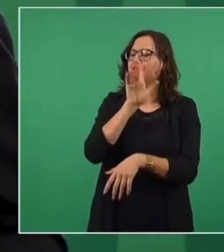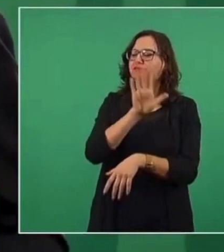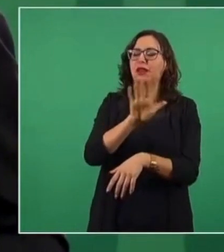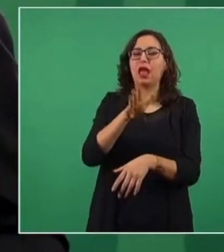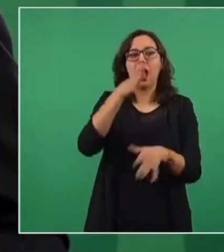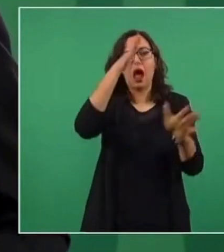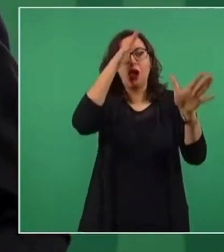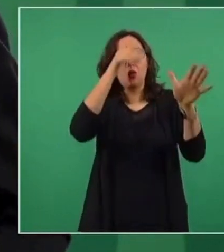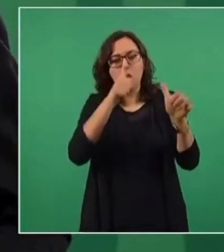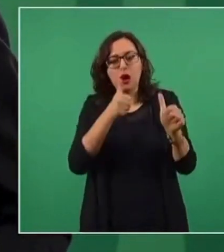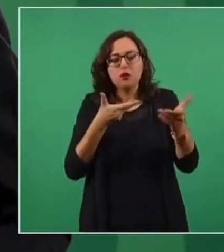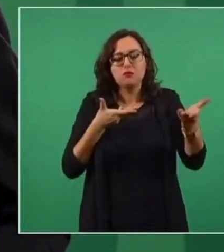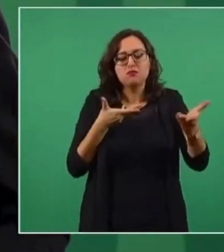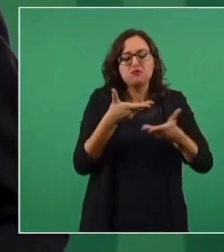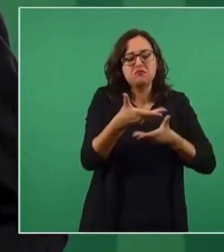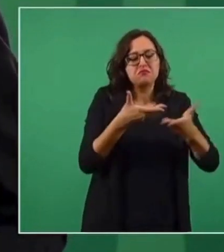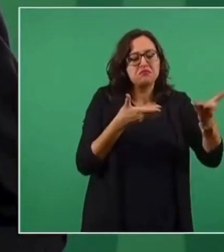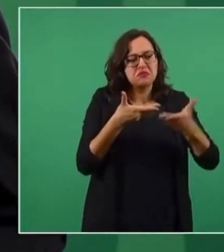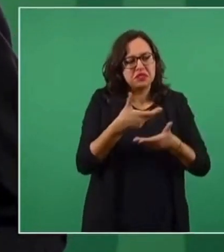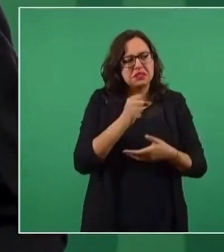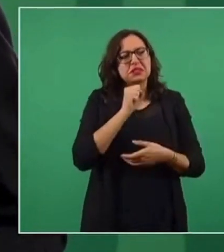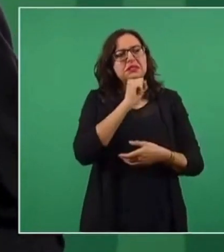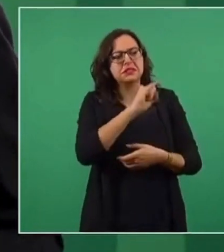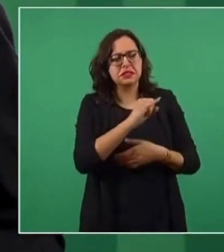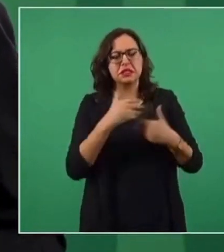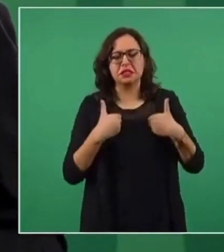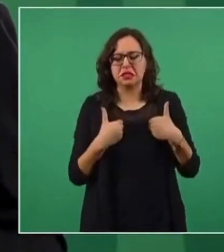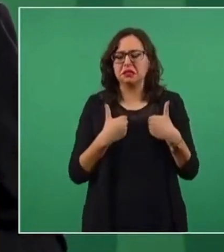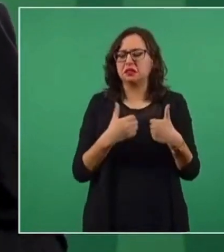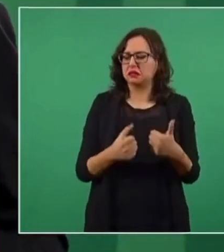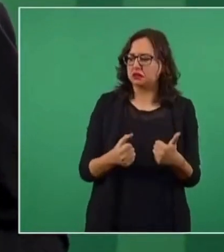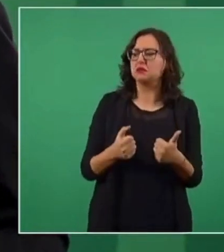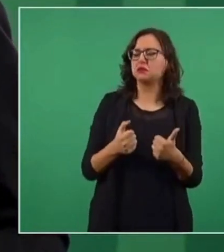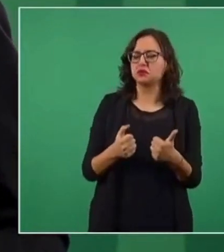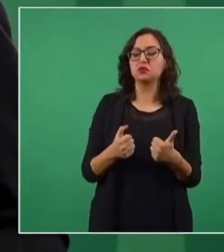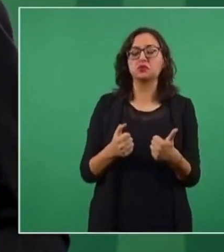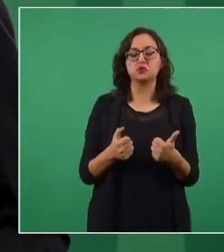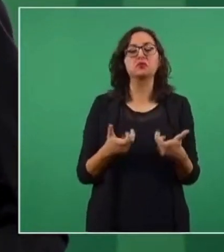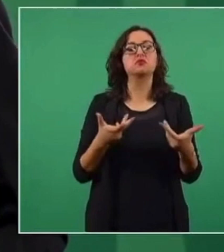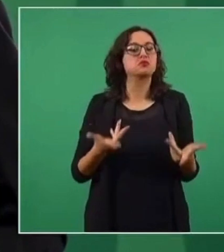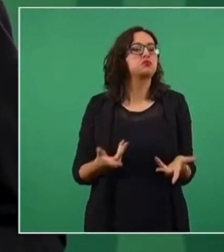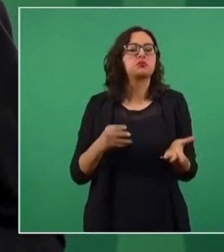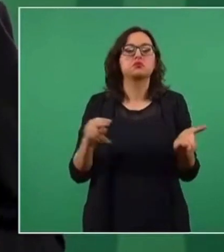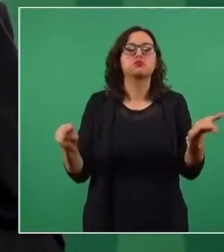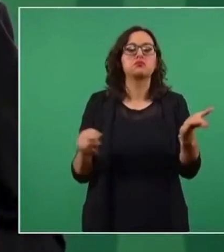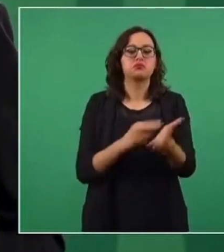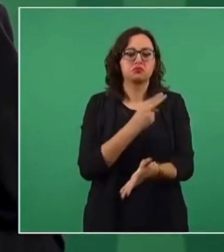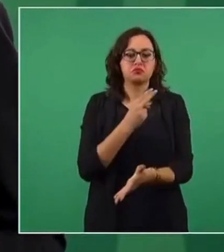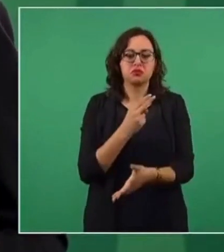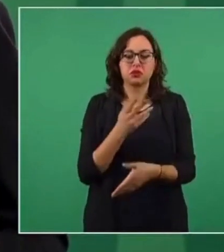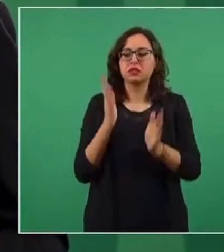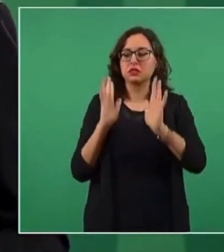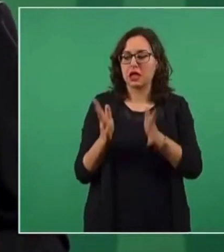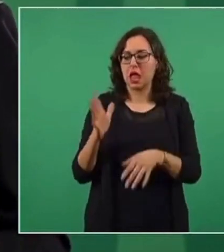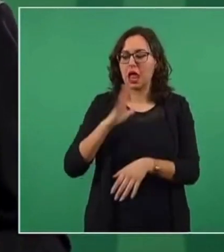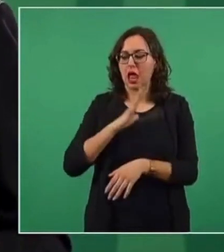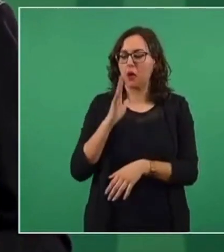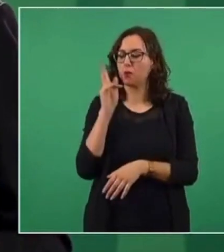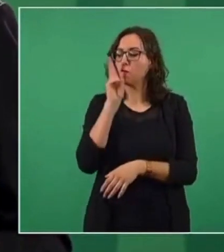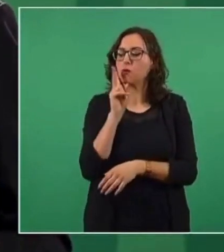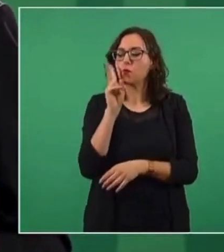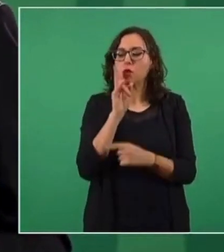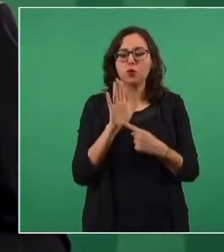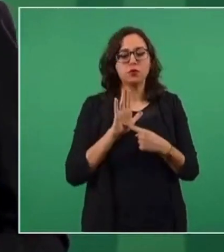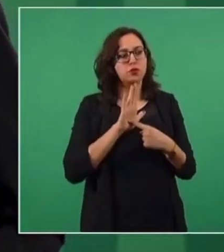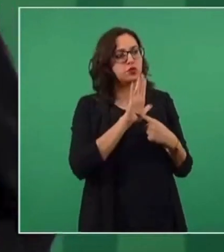transferencia de recursos. Es un intercambio de información. ¿Por qué? Por lo que ya expliqué. Ya tenemos resultados que demuestran que lo